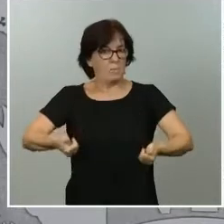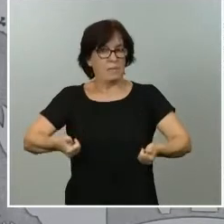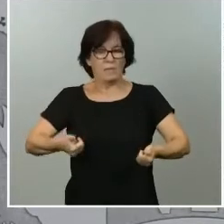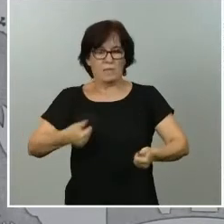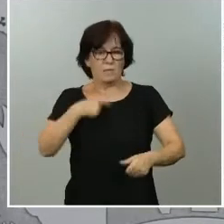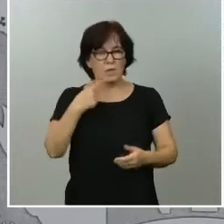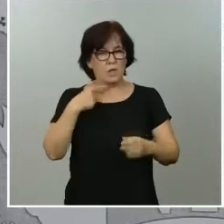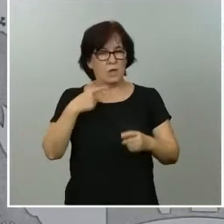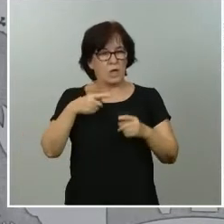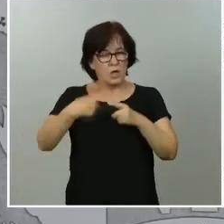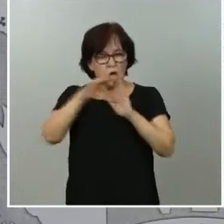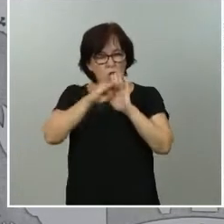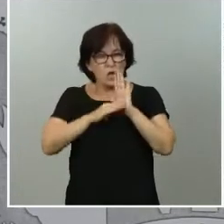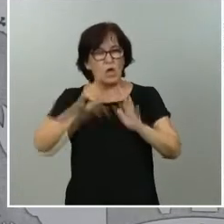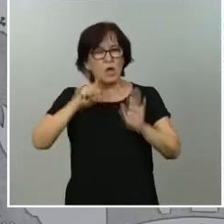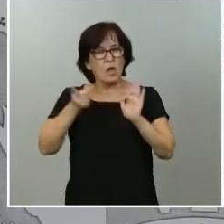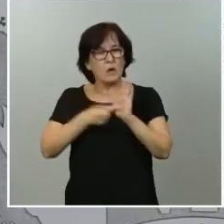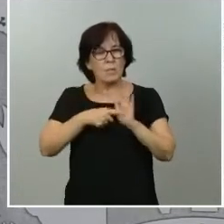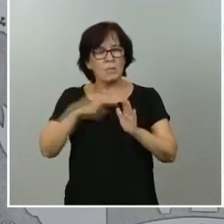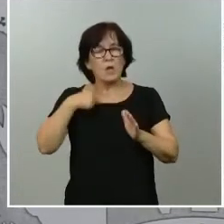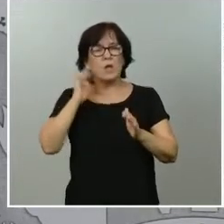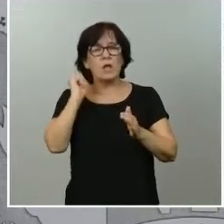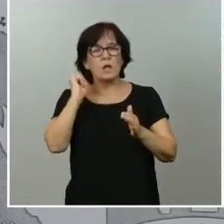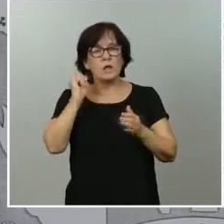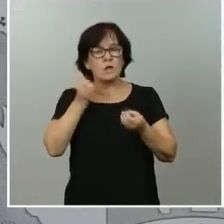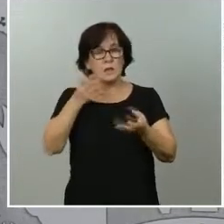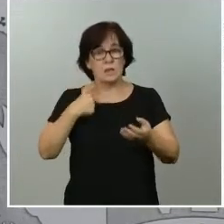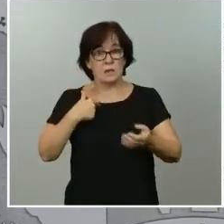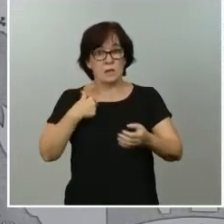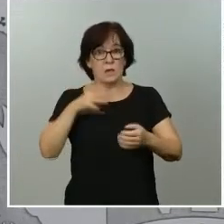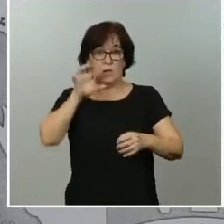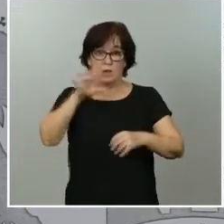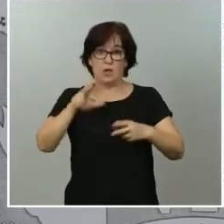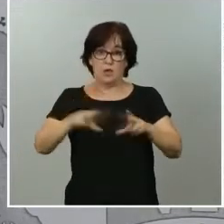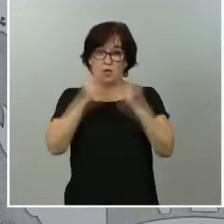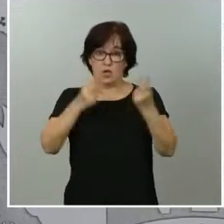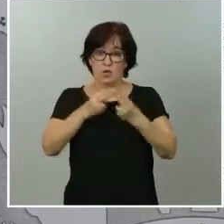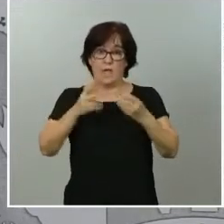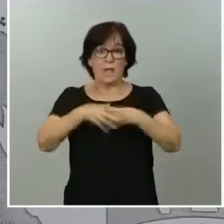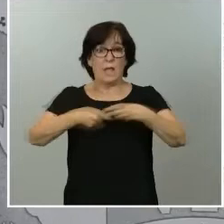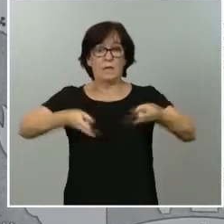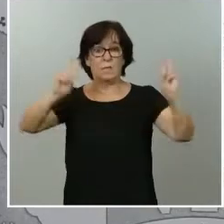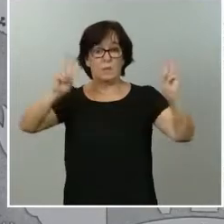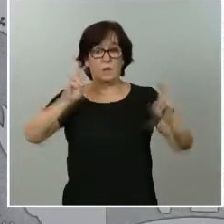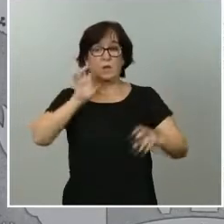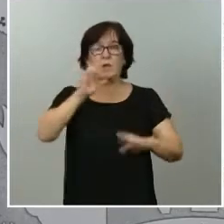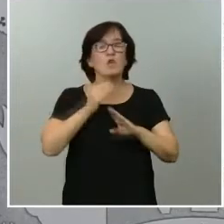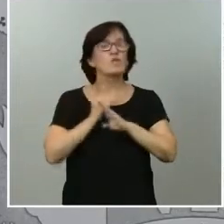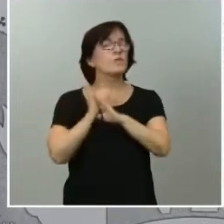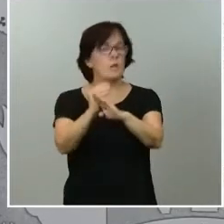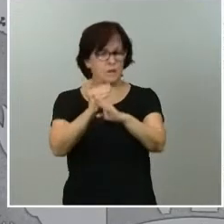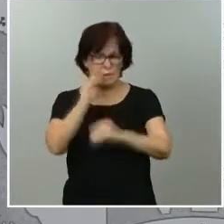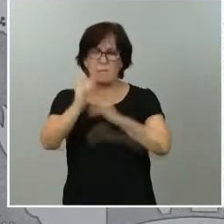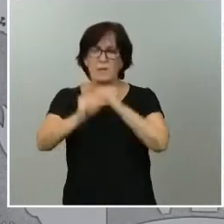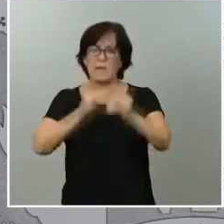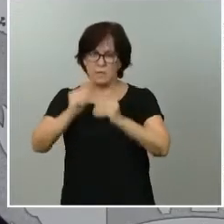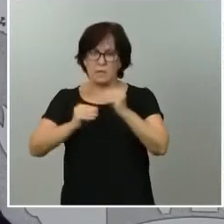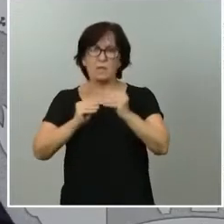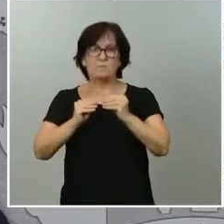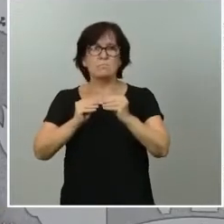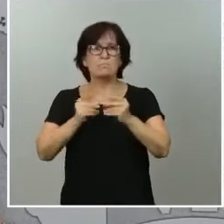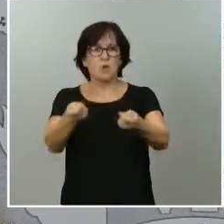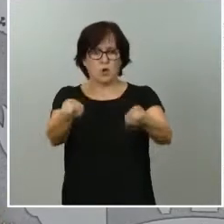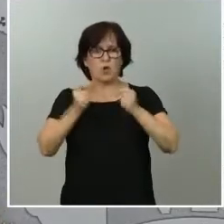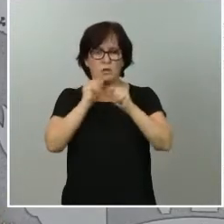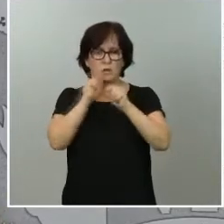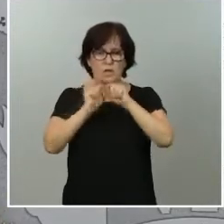legales con los que contamos el Estado Social y Democrático de Derecho de nuestro país son suficientes para hacer frente a la pandemia. Lo fueron en el